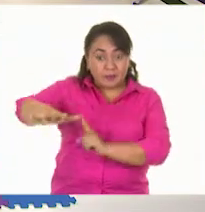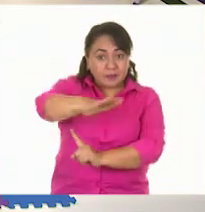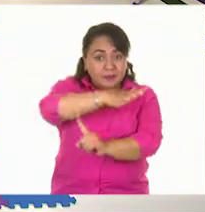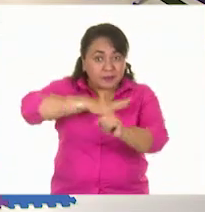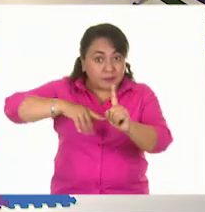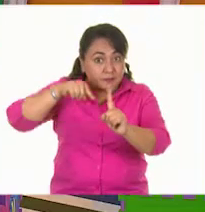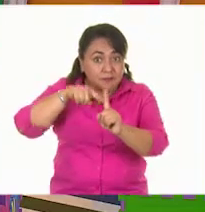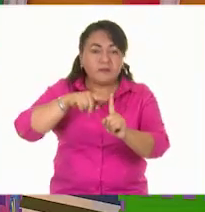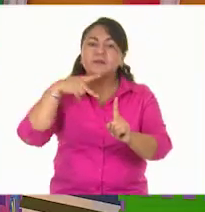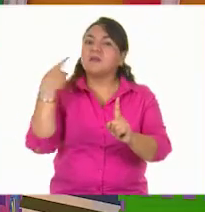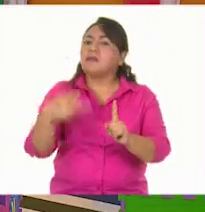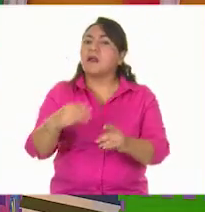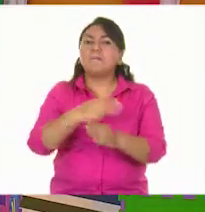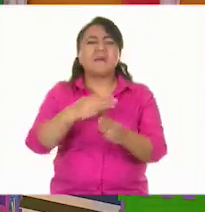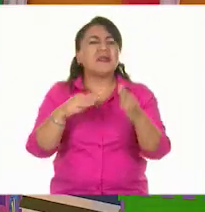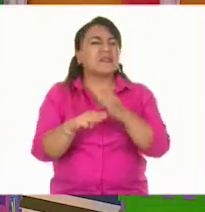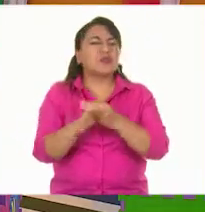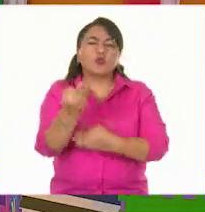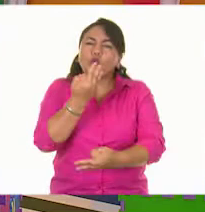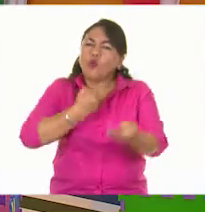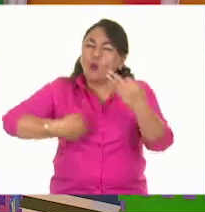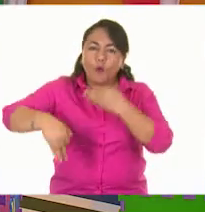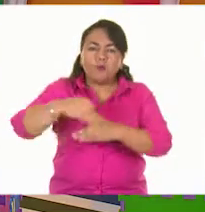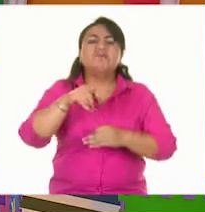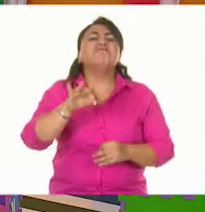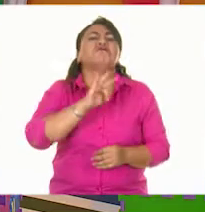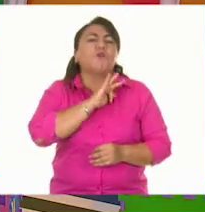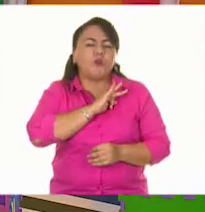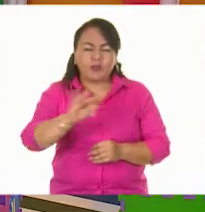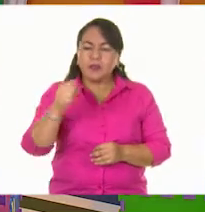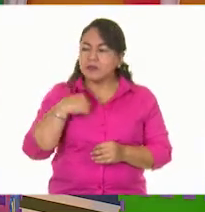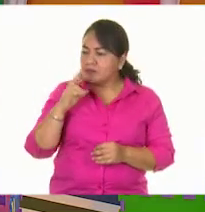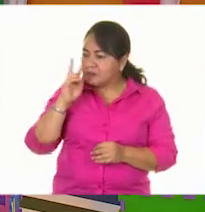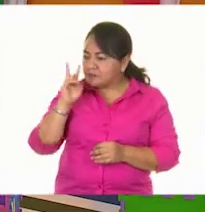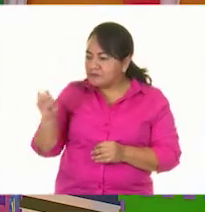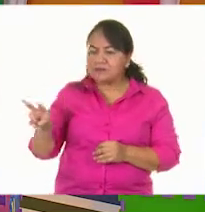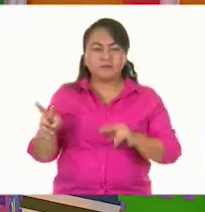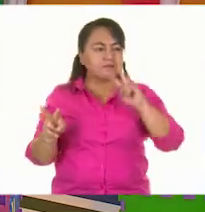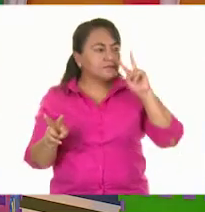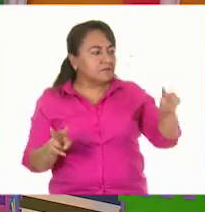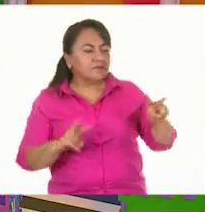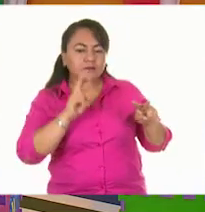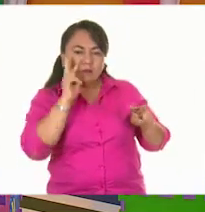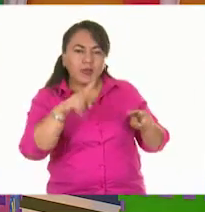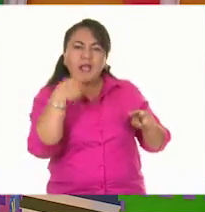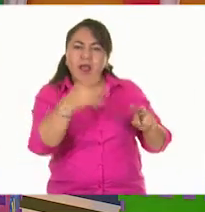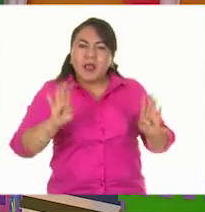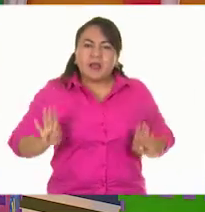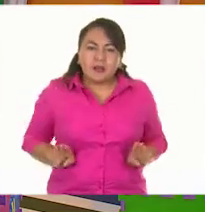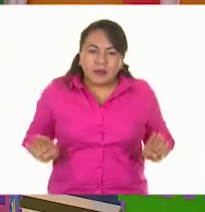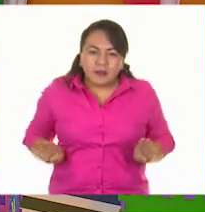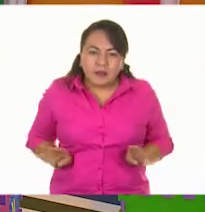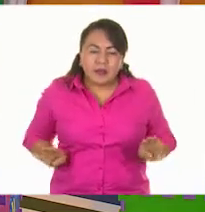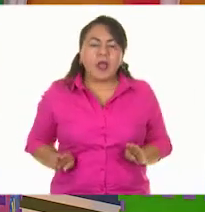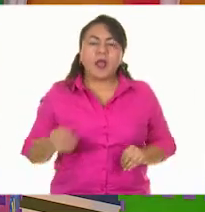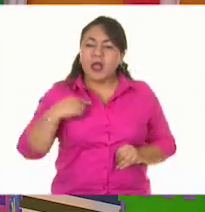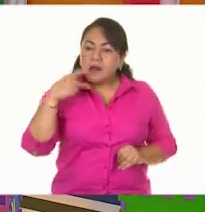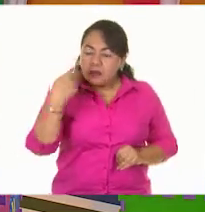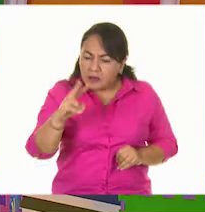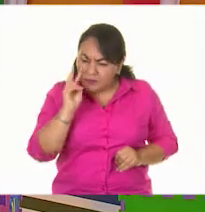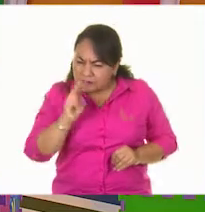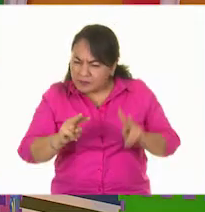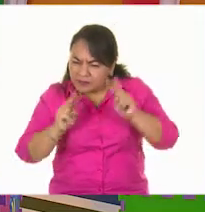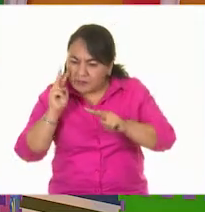es materia. Por lo tanto, nosotros podemos observar, ver sus características y de acuerdo a sus